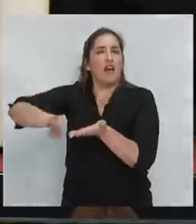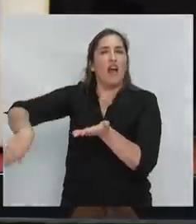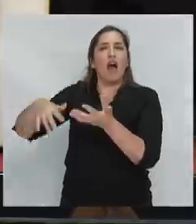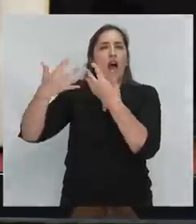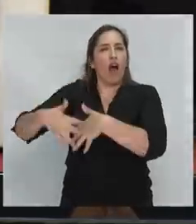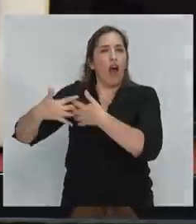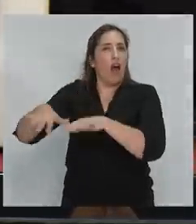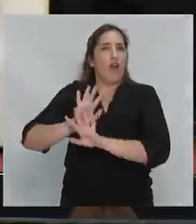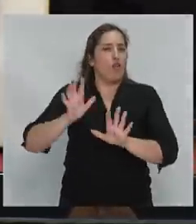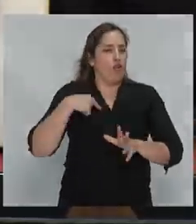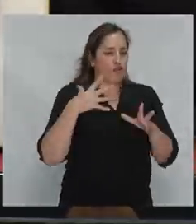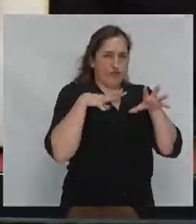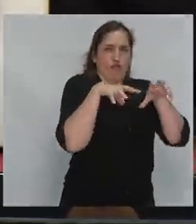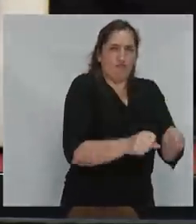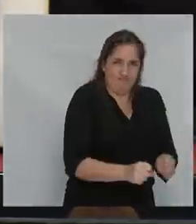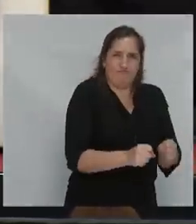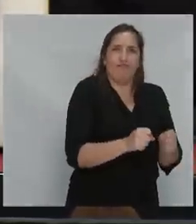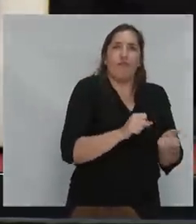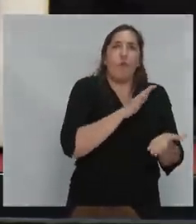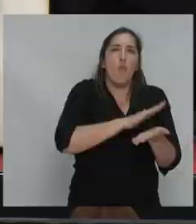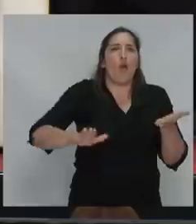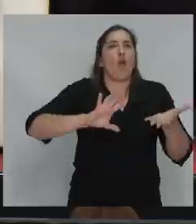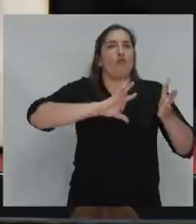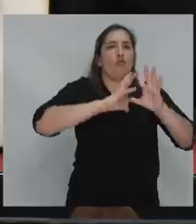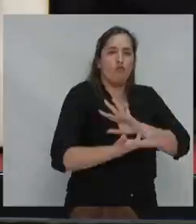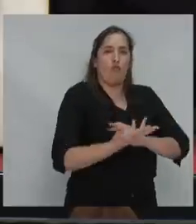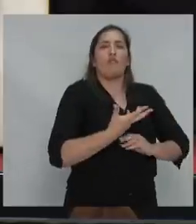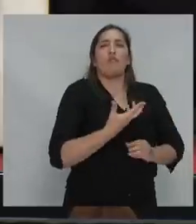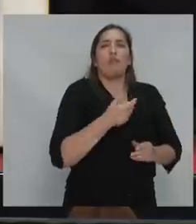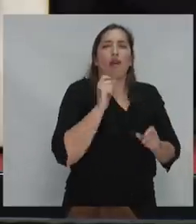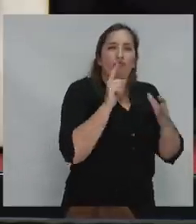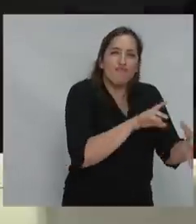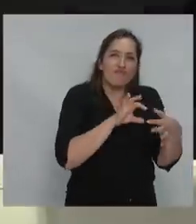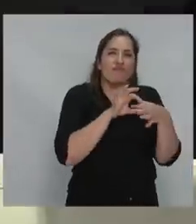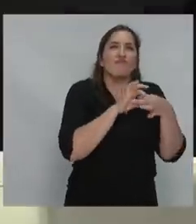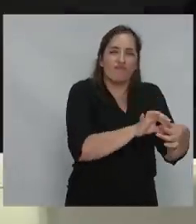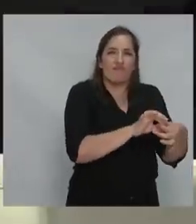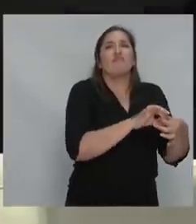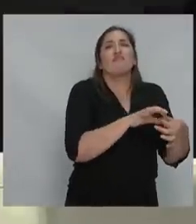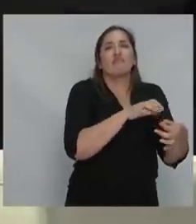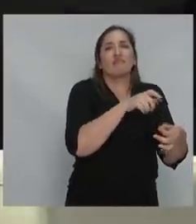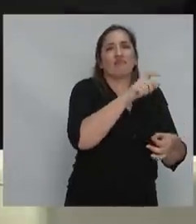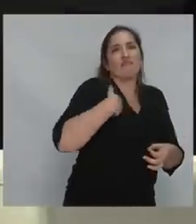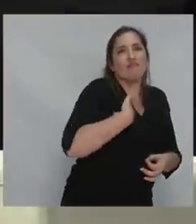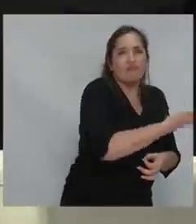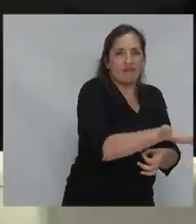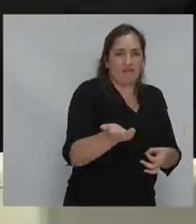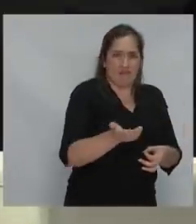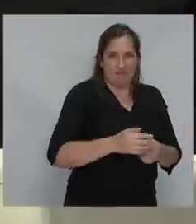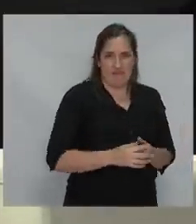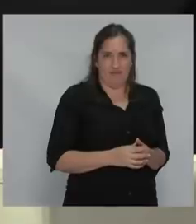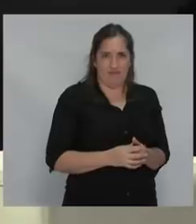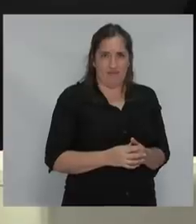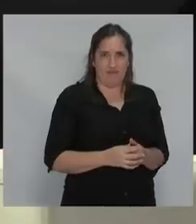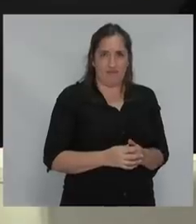se apoderará y desplazará el nuevo sentido común progresista superficial. De ahí la paradoja